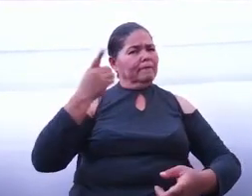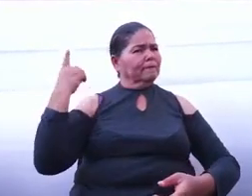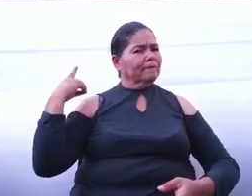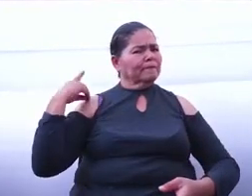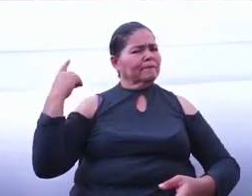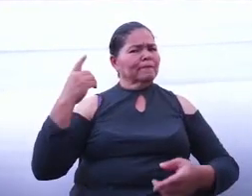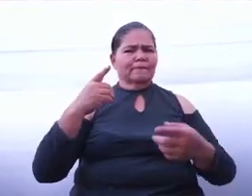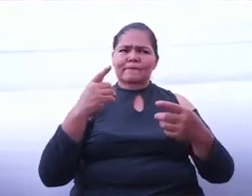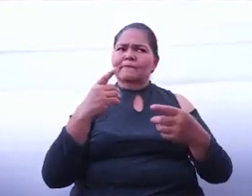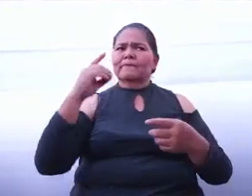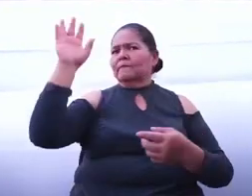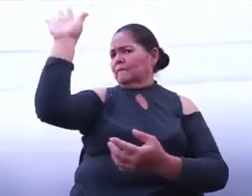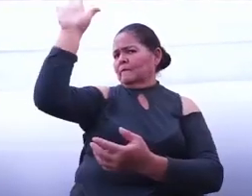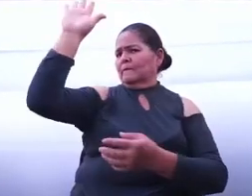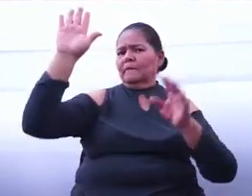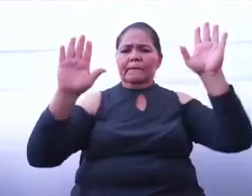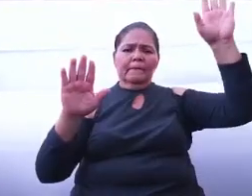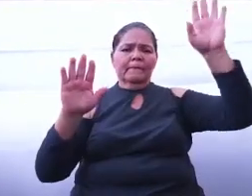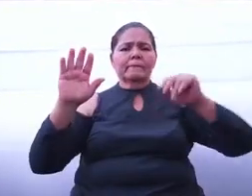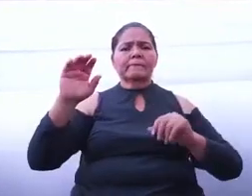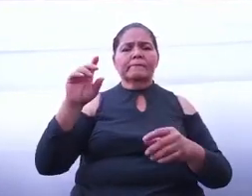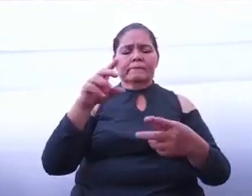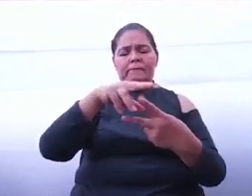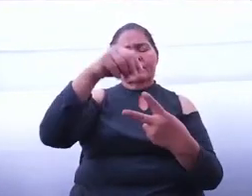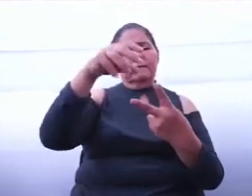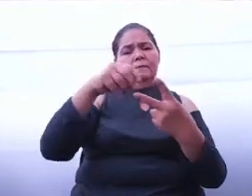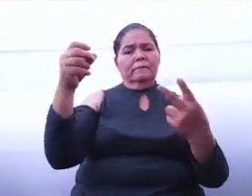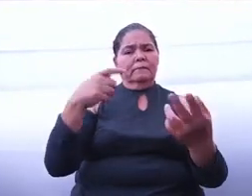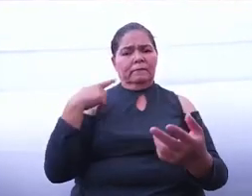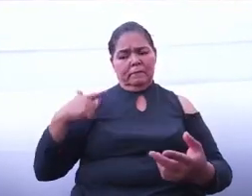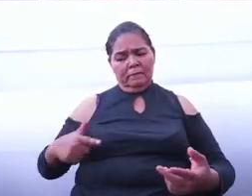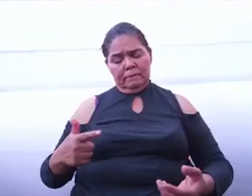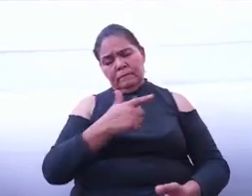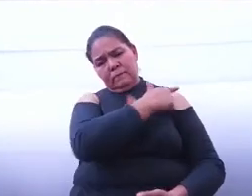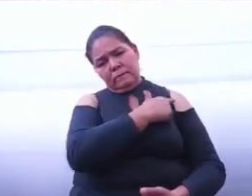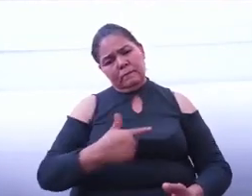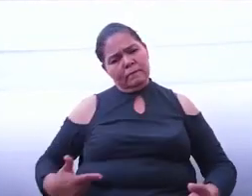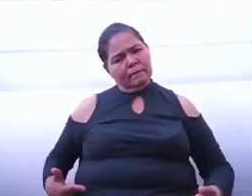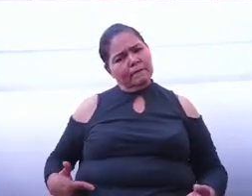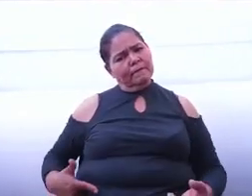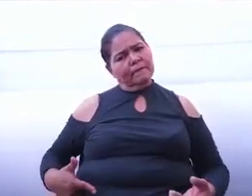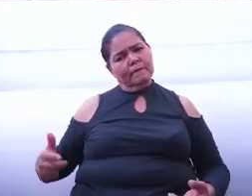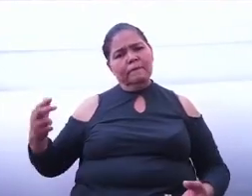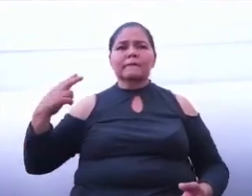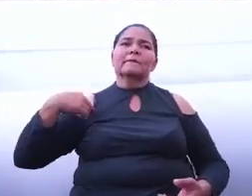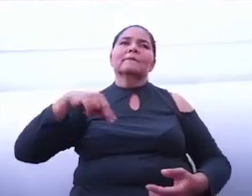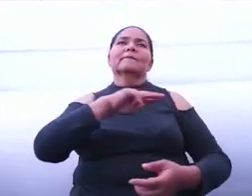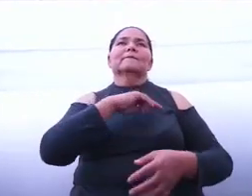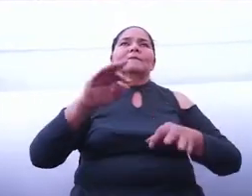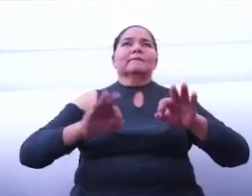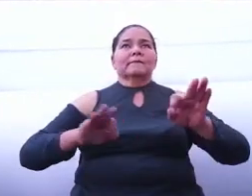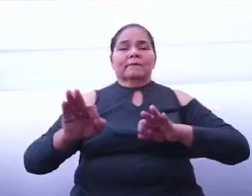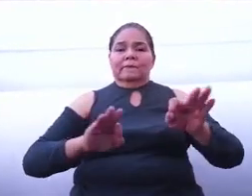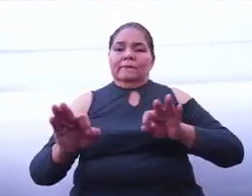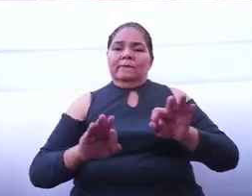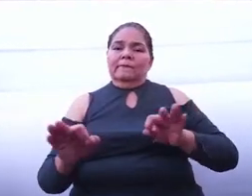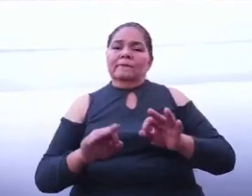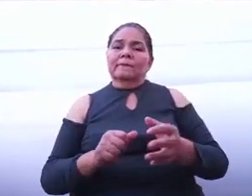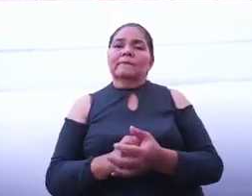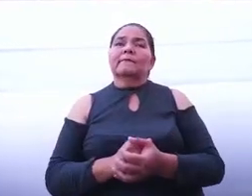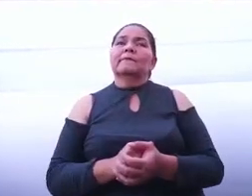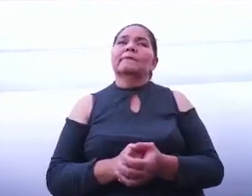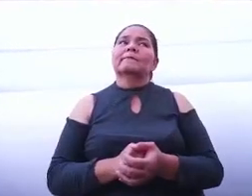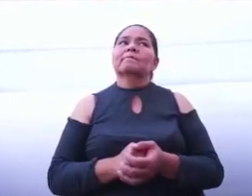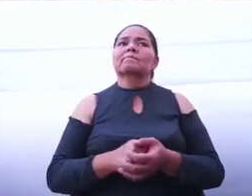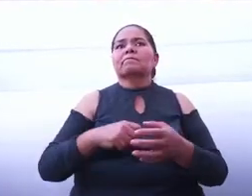en las decisiones del gobierno. Trabajaremos en función de lo